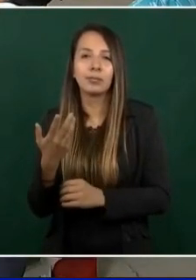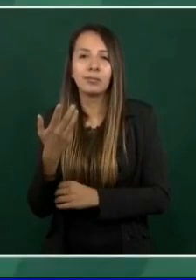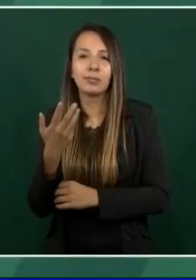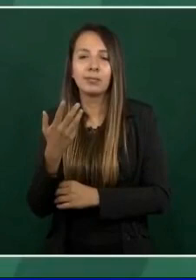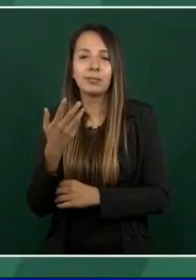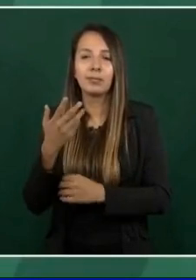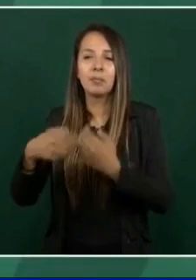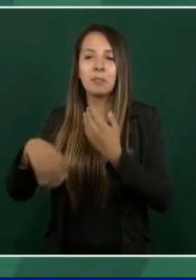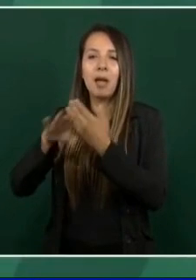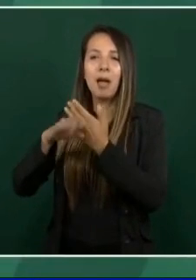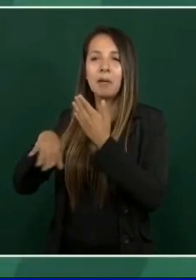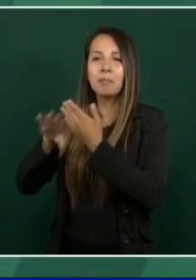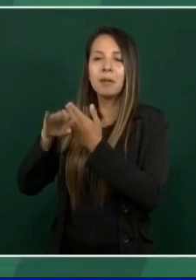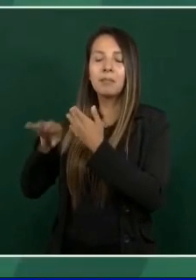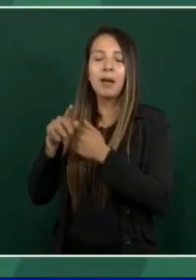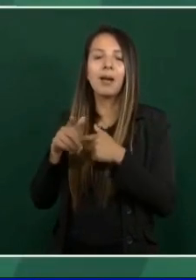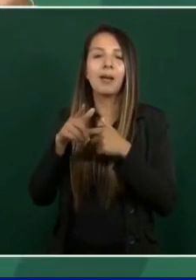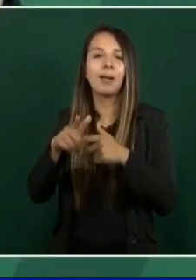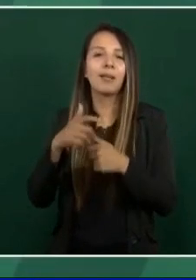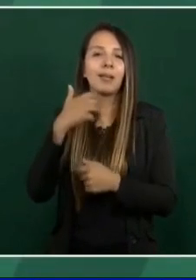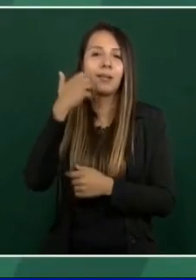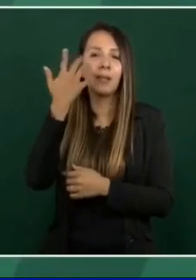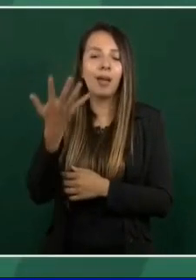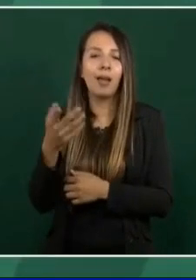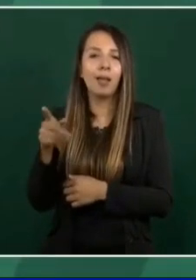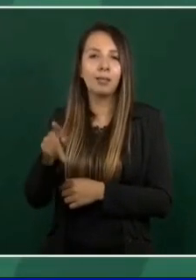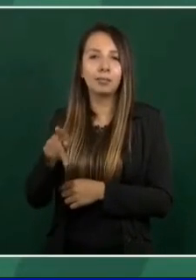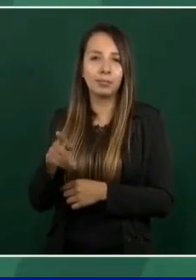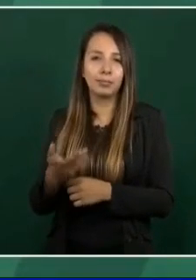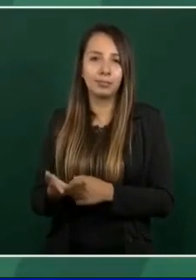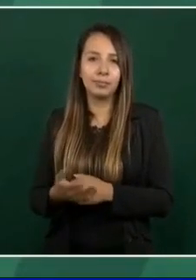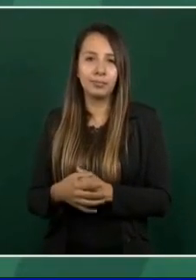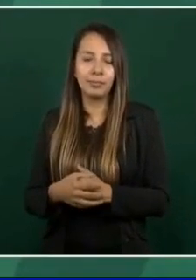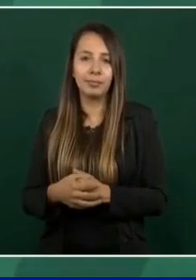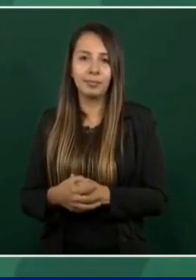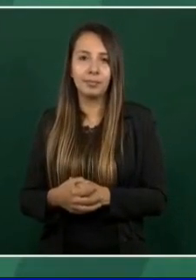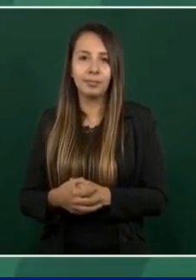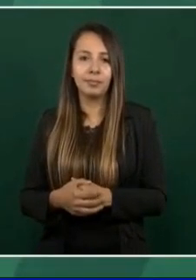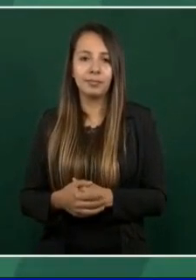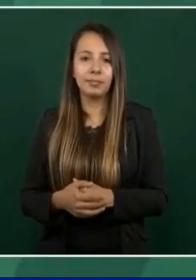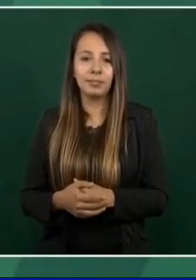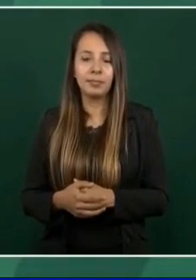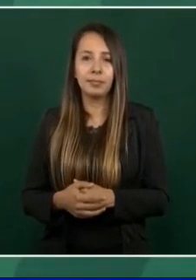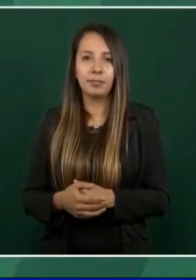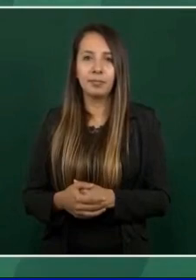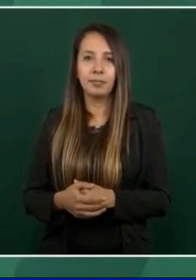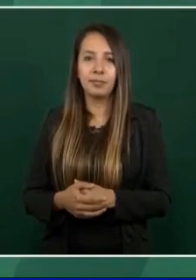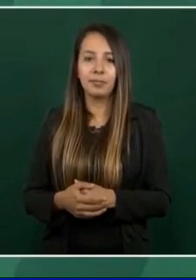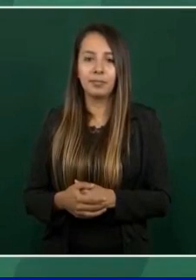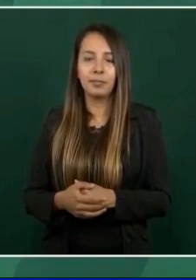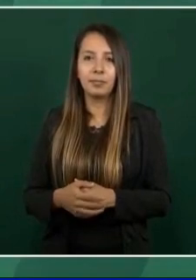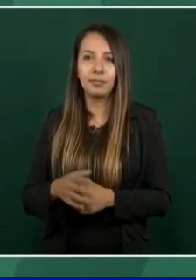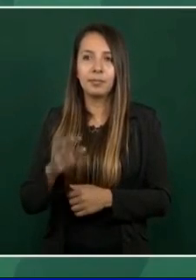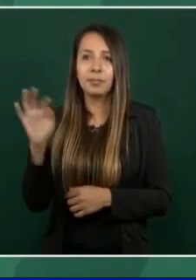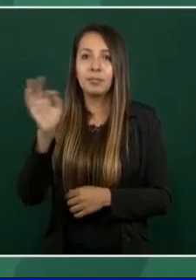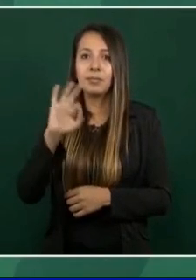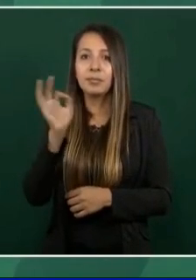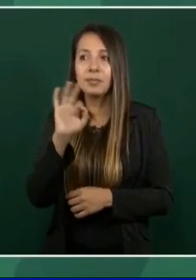adversarios, si se orquestó o no,